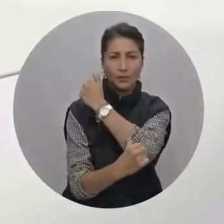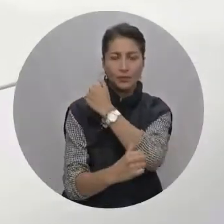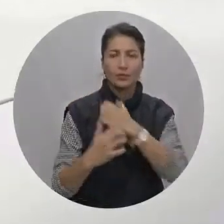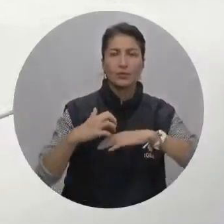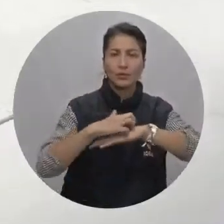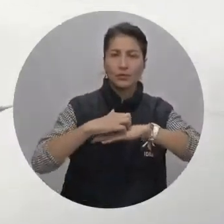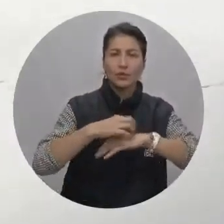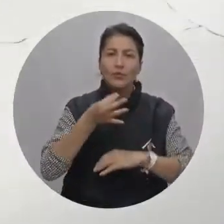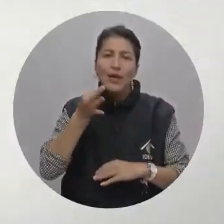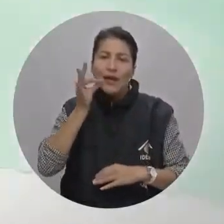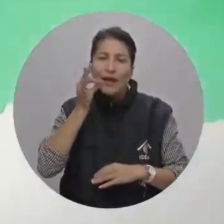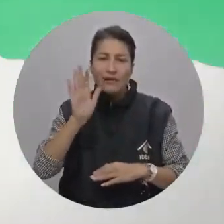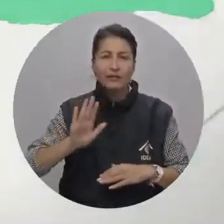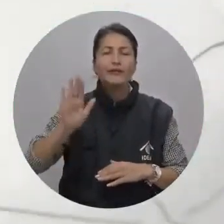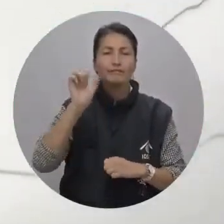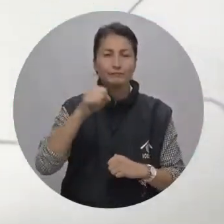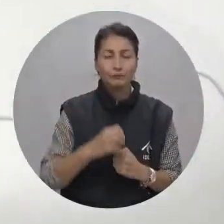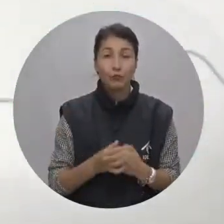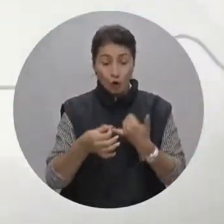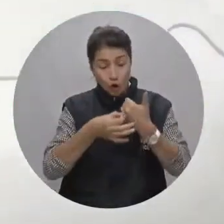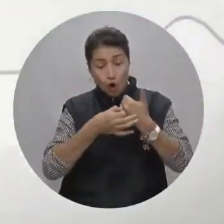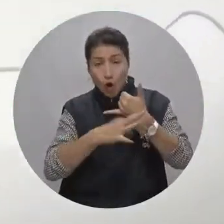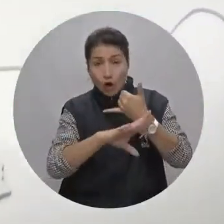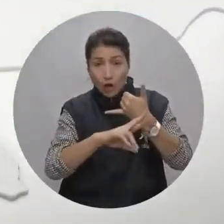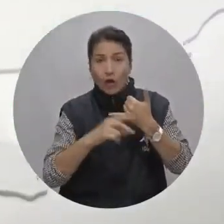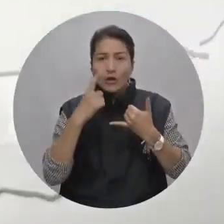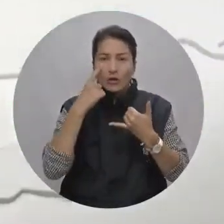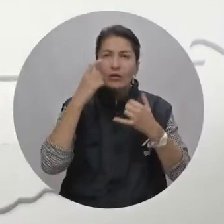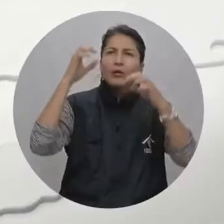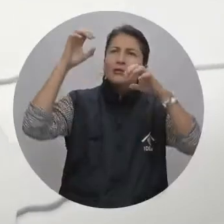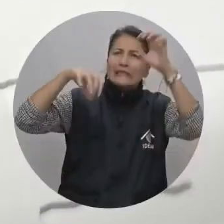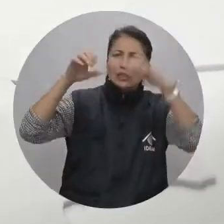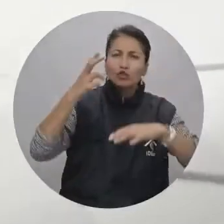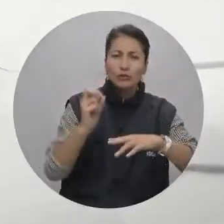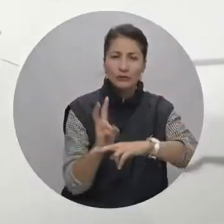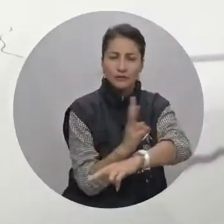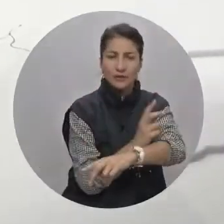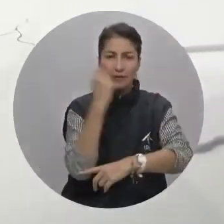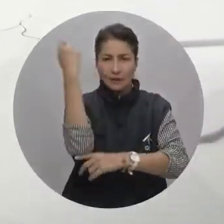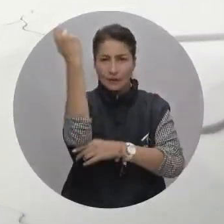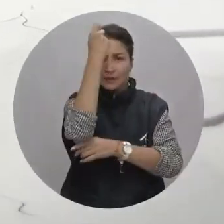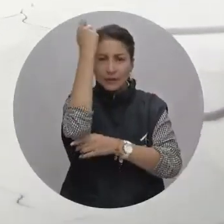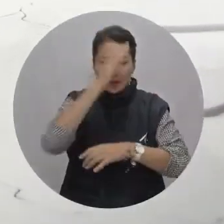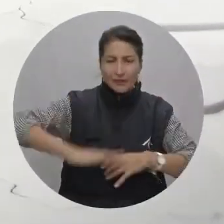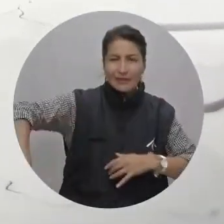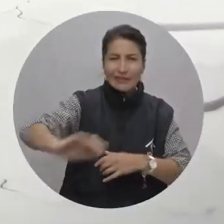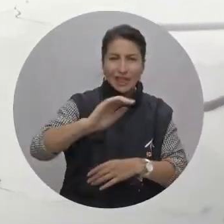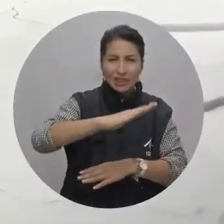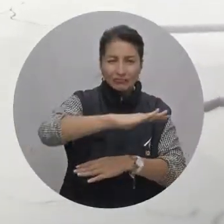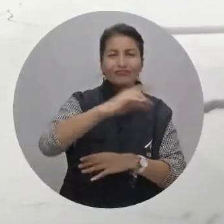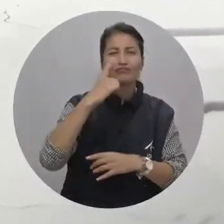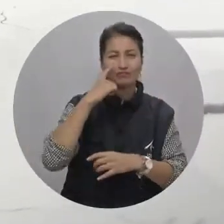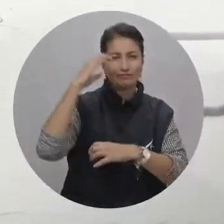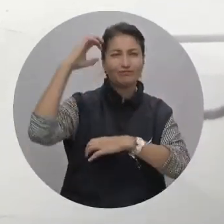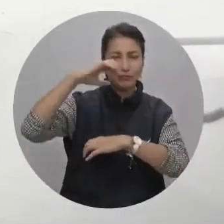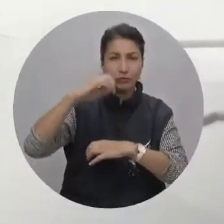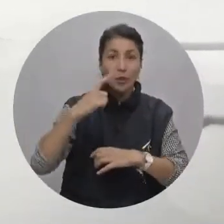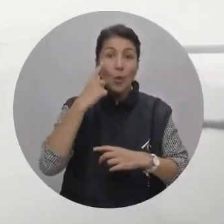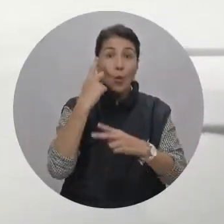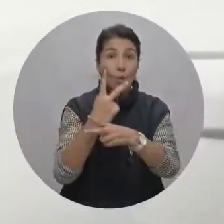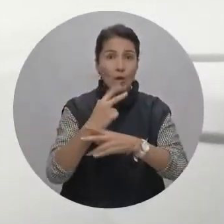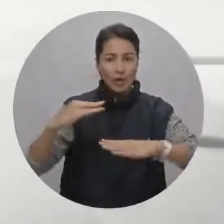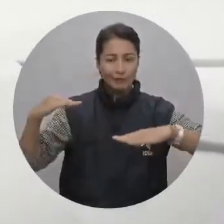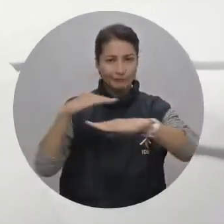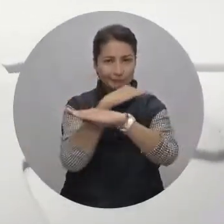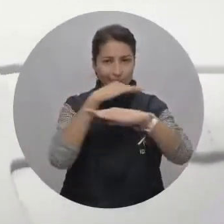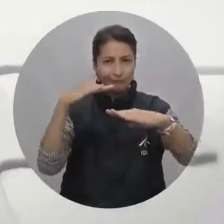Boyacá, Huila, Tolima y el eje Cafetero. En la Orinoquía se esperan precipitaciones en Bichada, el Meta y el pie de Monte Llanero. Cuidado